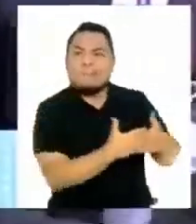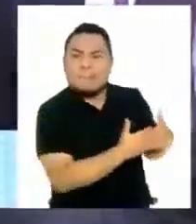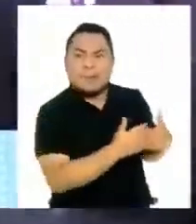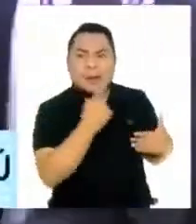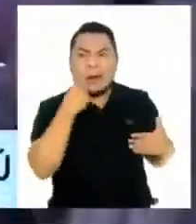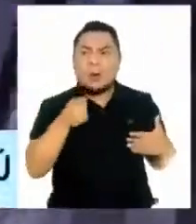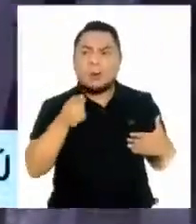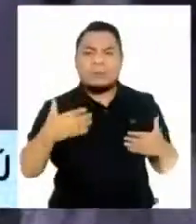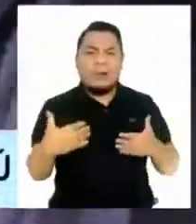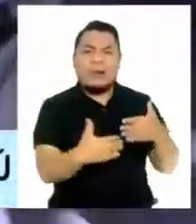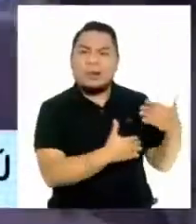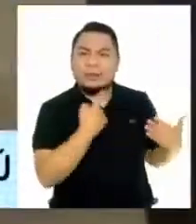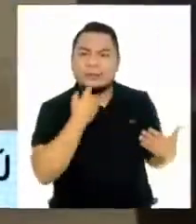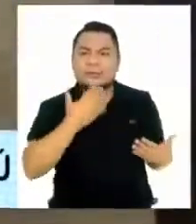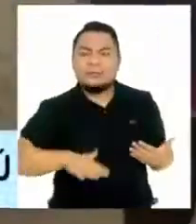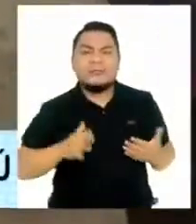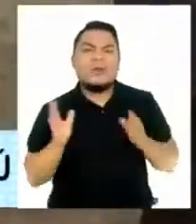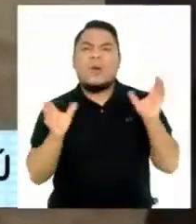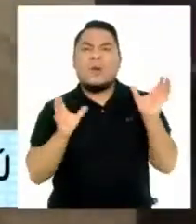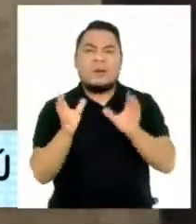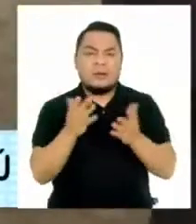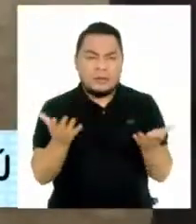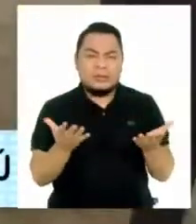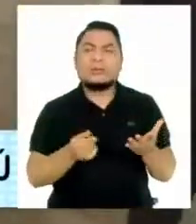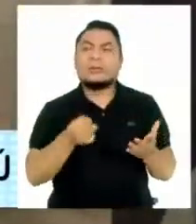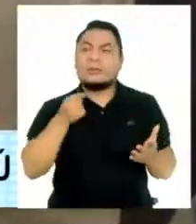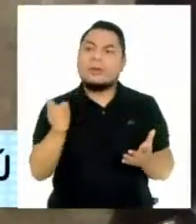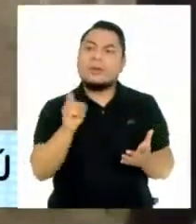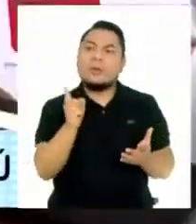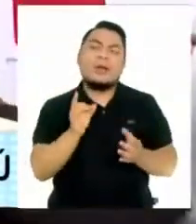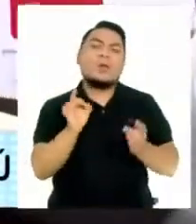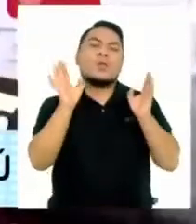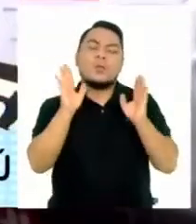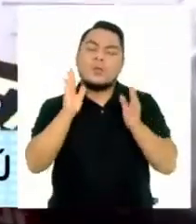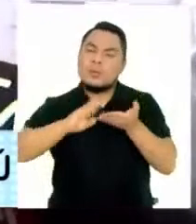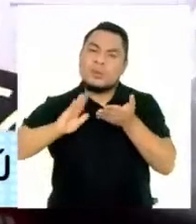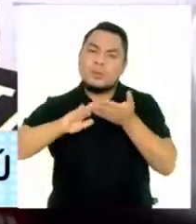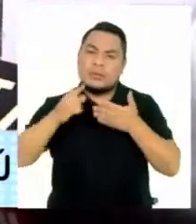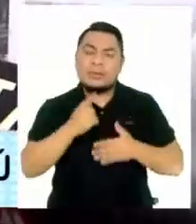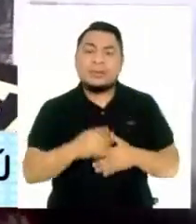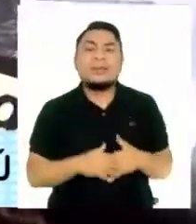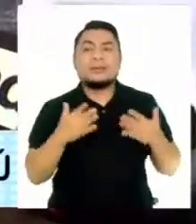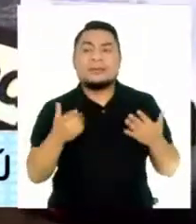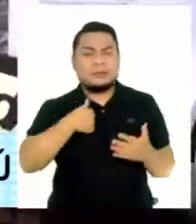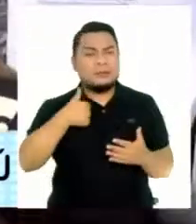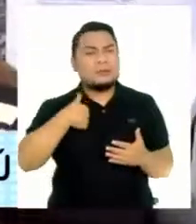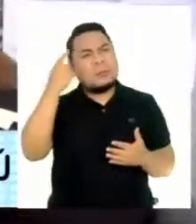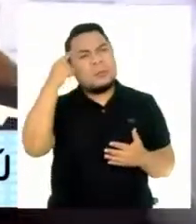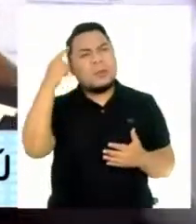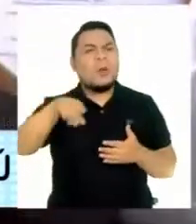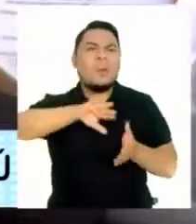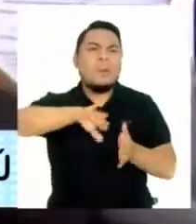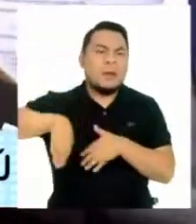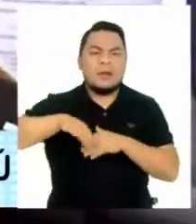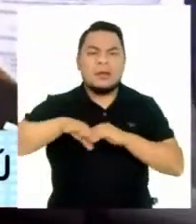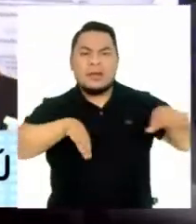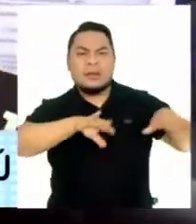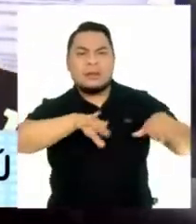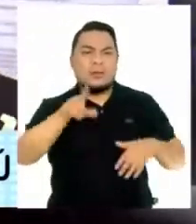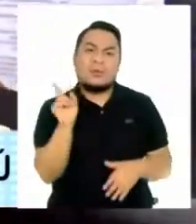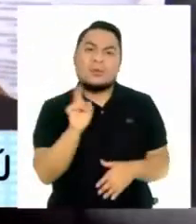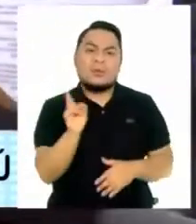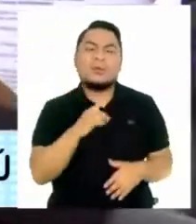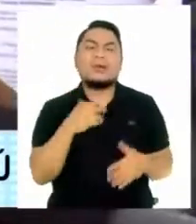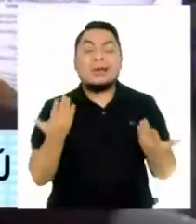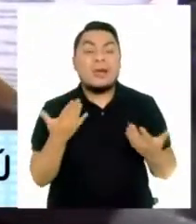por el cuerpo de seguridad del presidente. Dijo que estos hechos son fortuitos. No está en la cabeza de nosotros salir y agradarle a la persona. Las